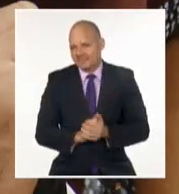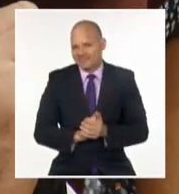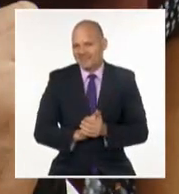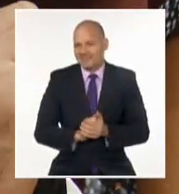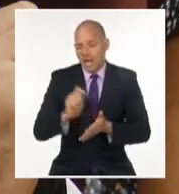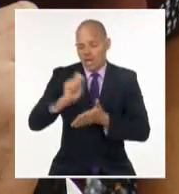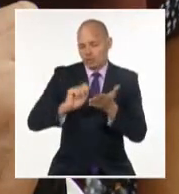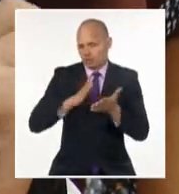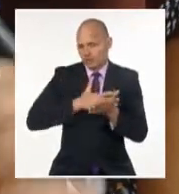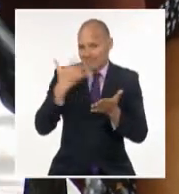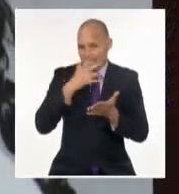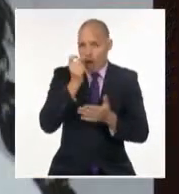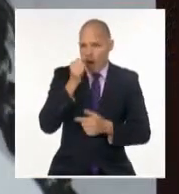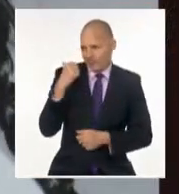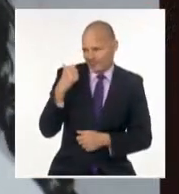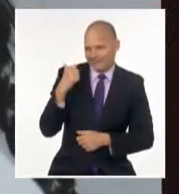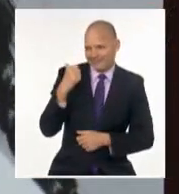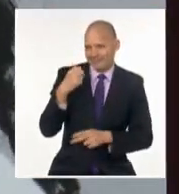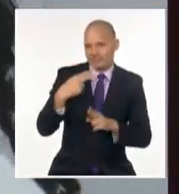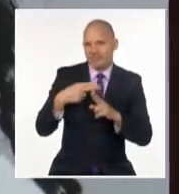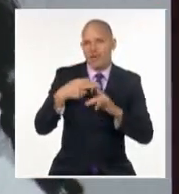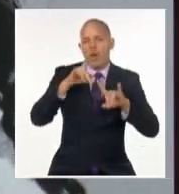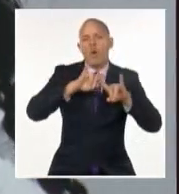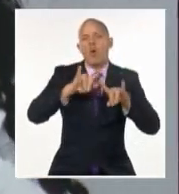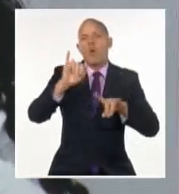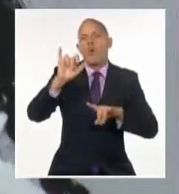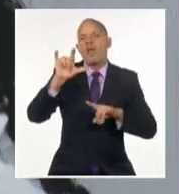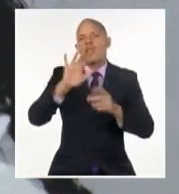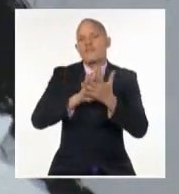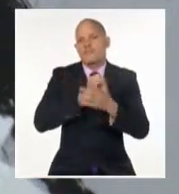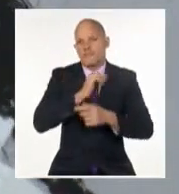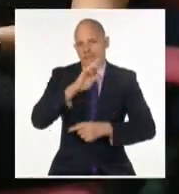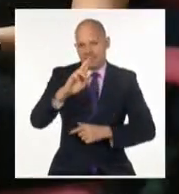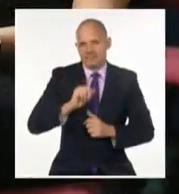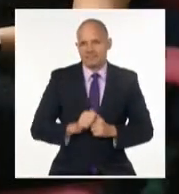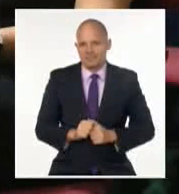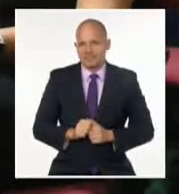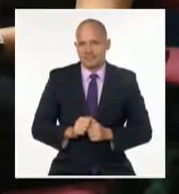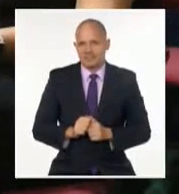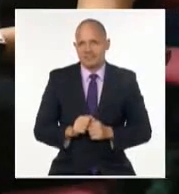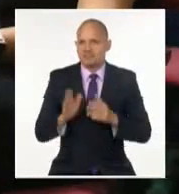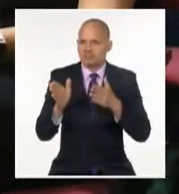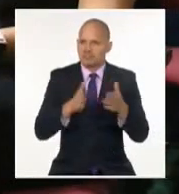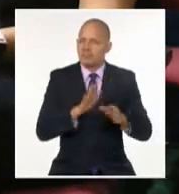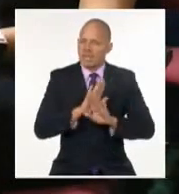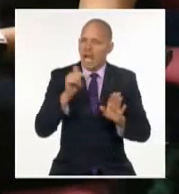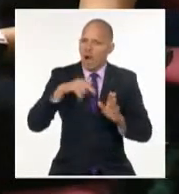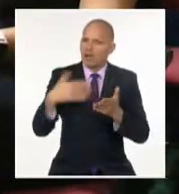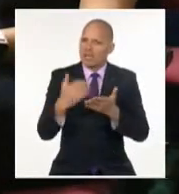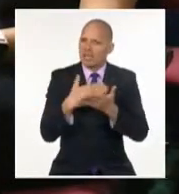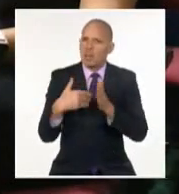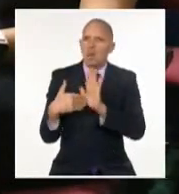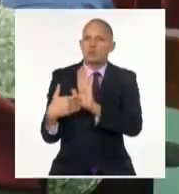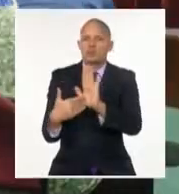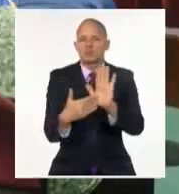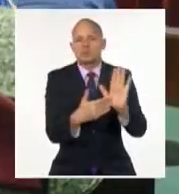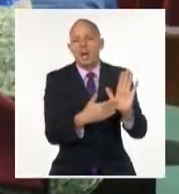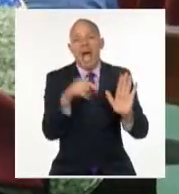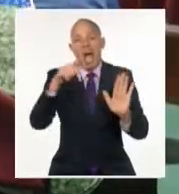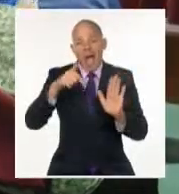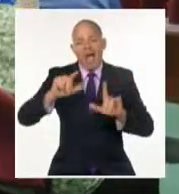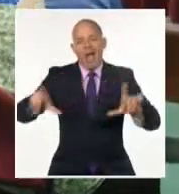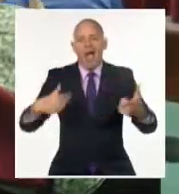sello de la editorial latinoamericana Ocean Sur. La presentación en el memorial José Martí fue el homenaje al séptimo